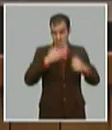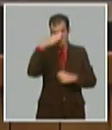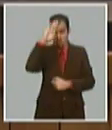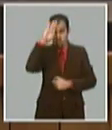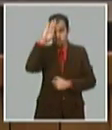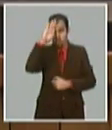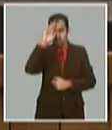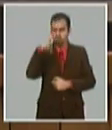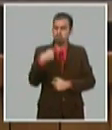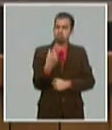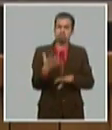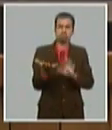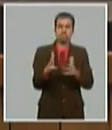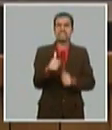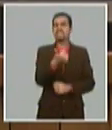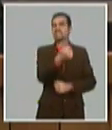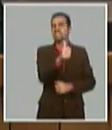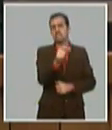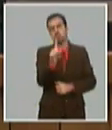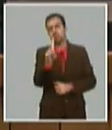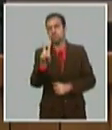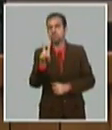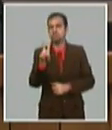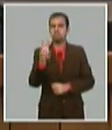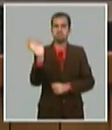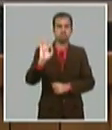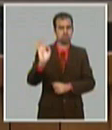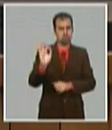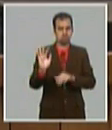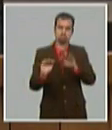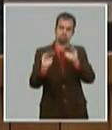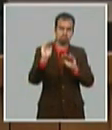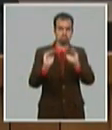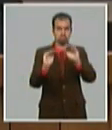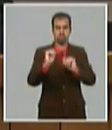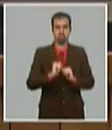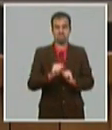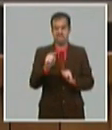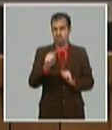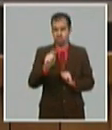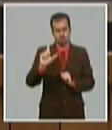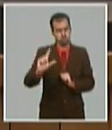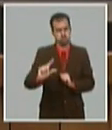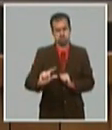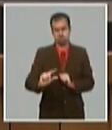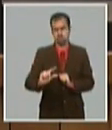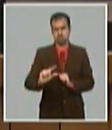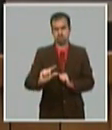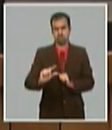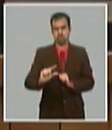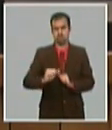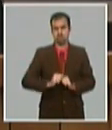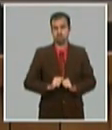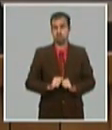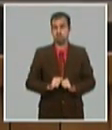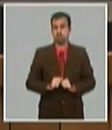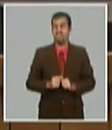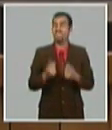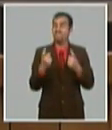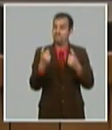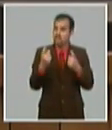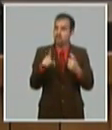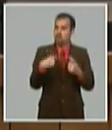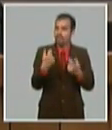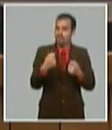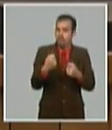estamos en el entorno de entre un 10 un 12% eso es muy bajo no estamos aprovechando todavía ese